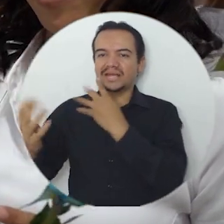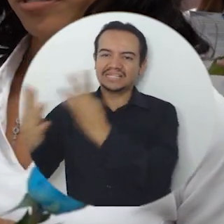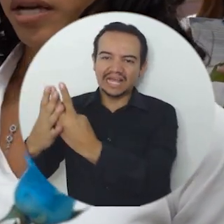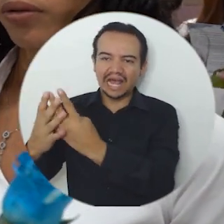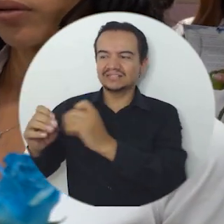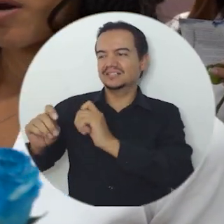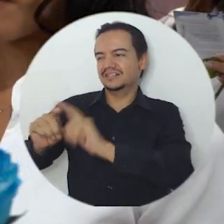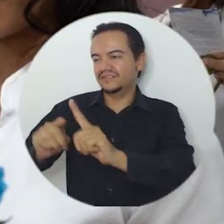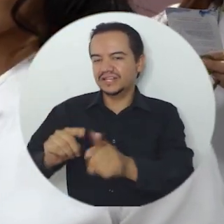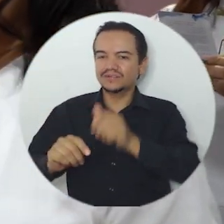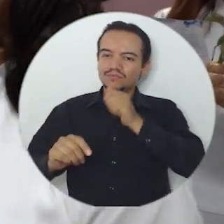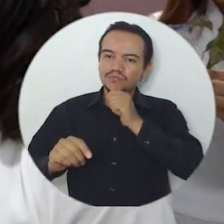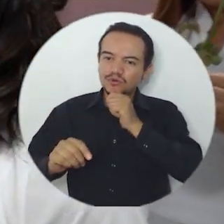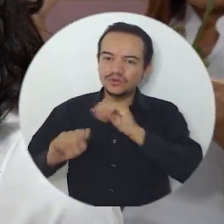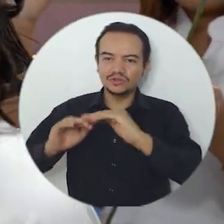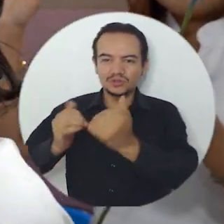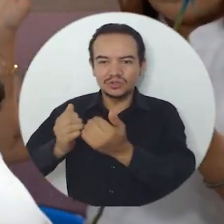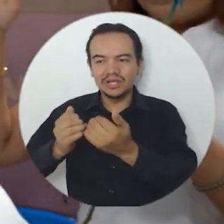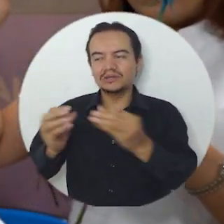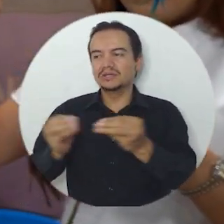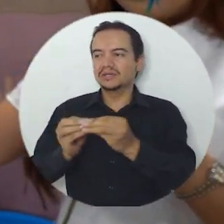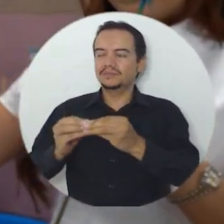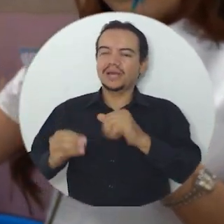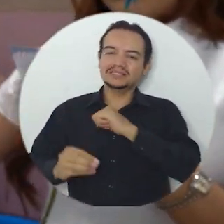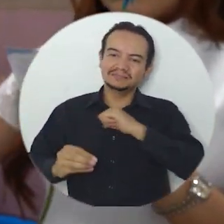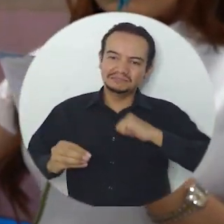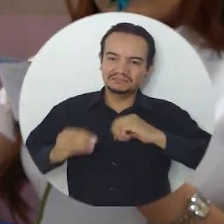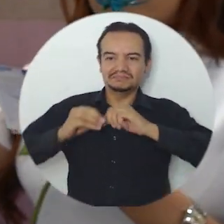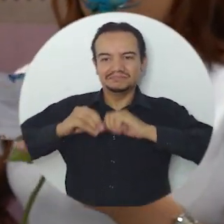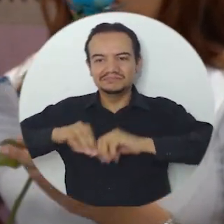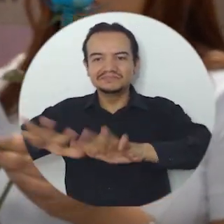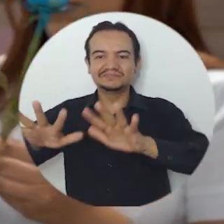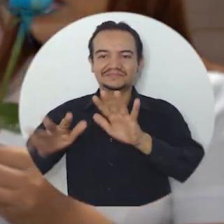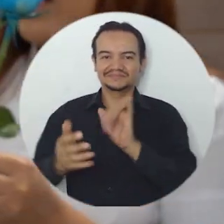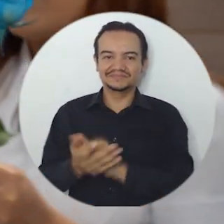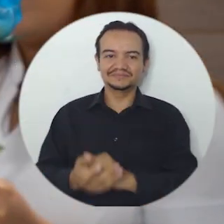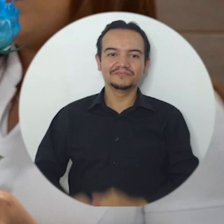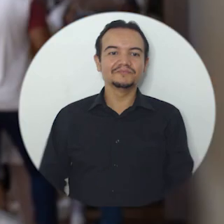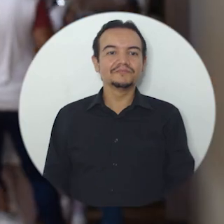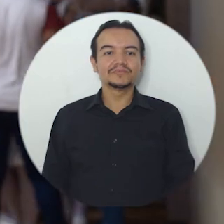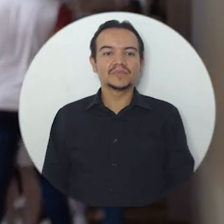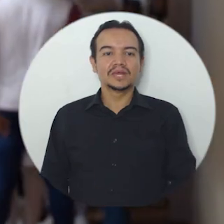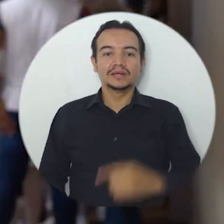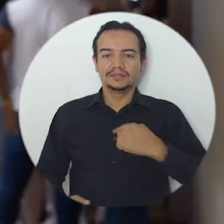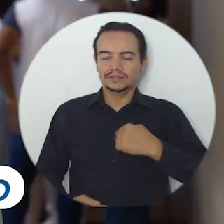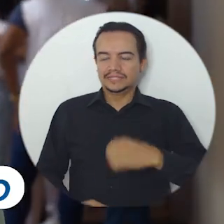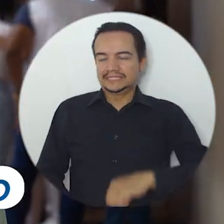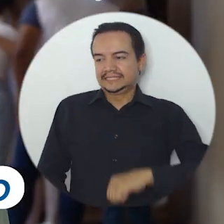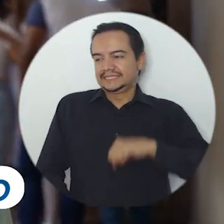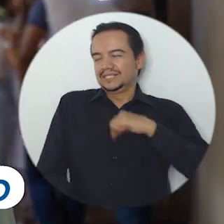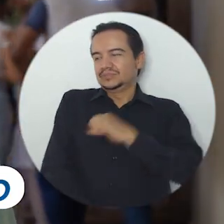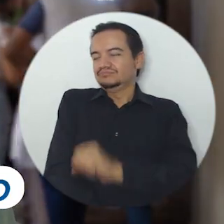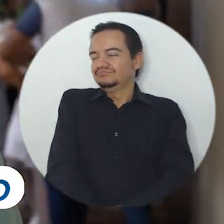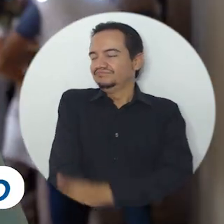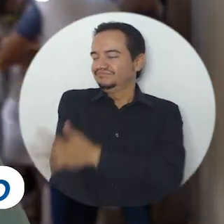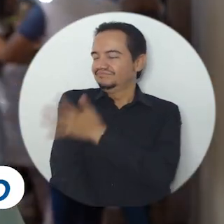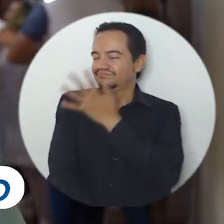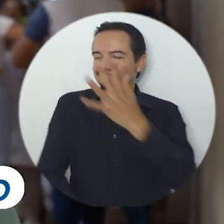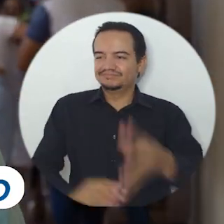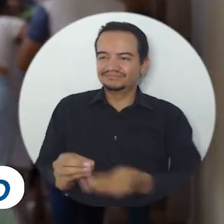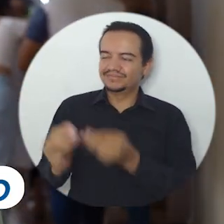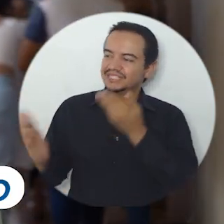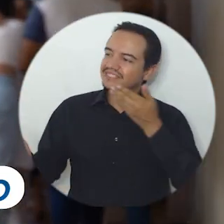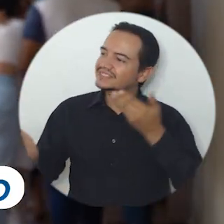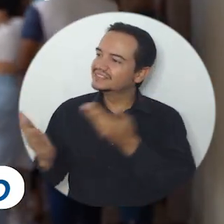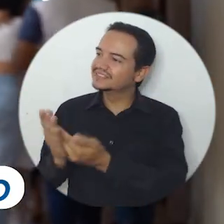colegios públicos y privados, donde van a ejercer sus prácticas profesionales como estudiantes. Bueno, sonrísimos, y con muchas